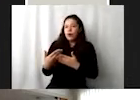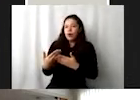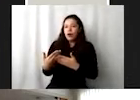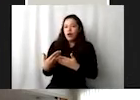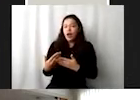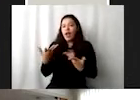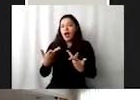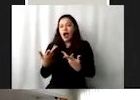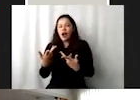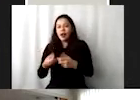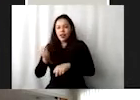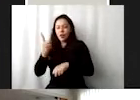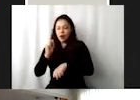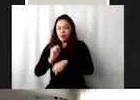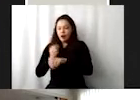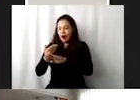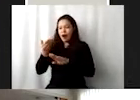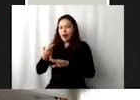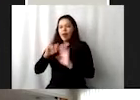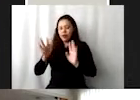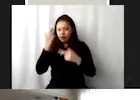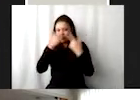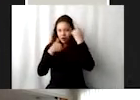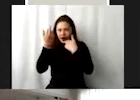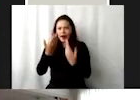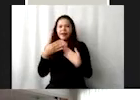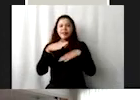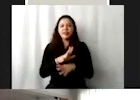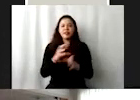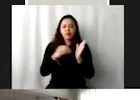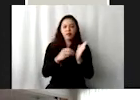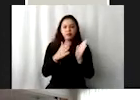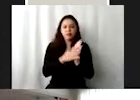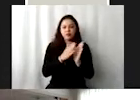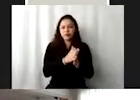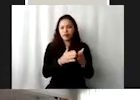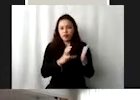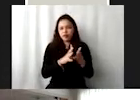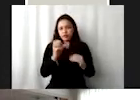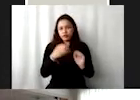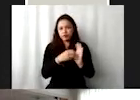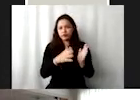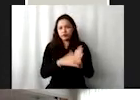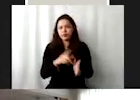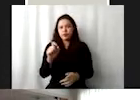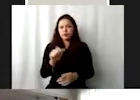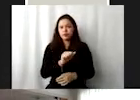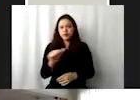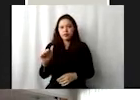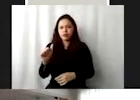en la semana anterior a esta que pasó, sobre la Agenda 2030 para el Desarrollo Sostenible y todos los